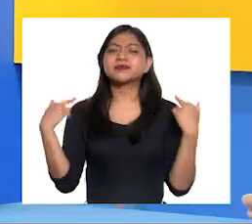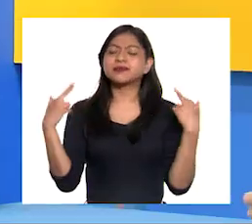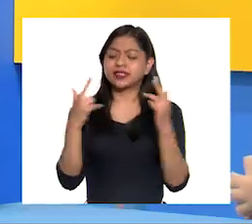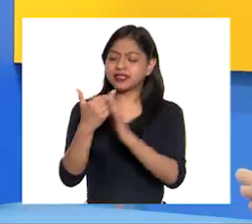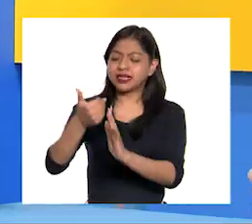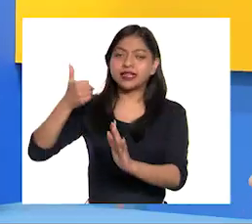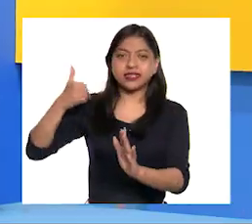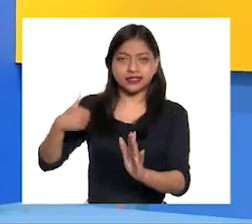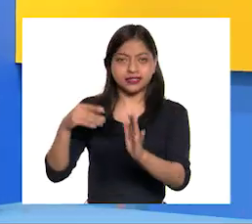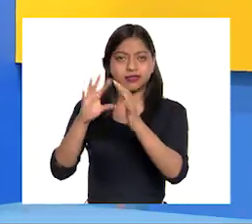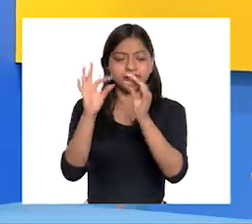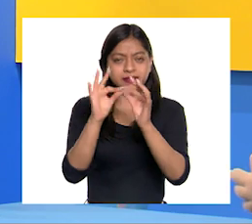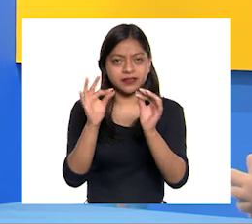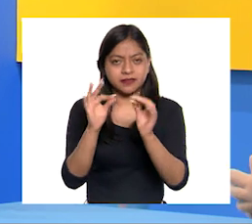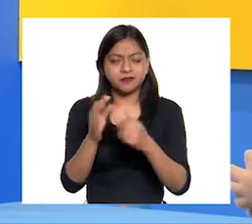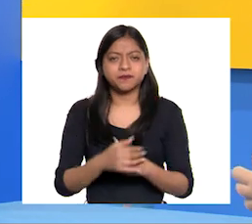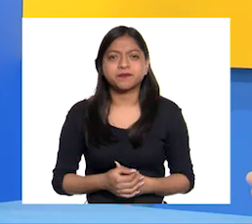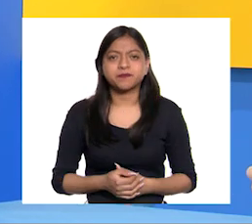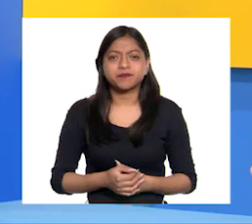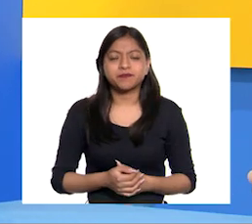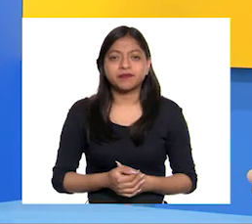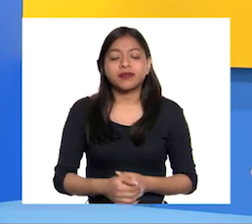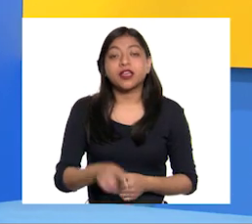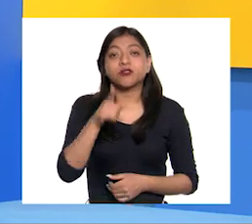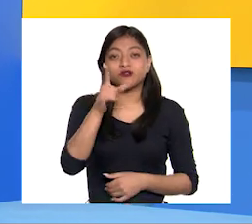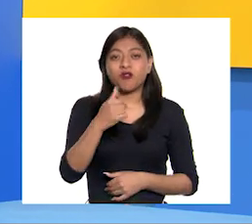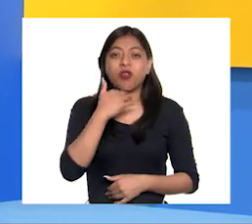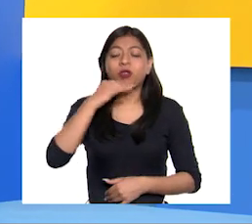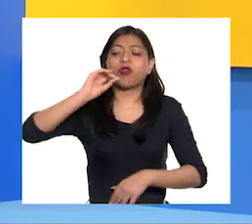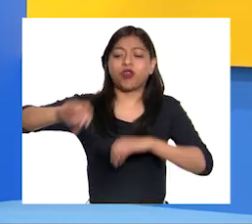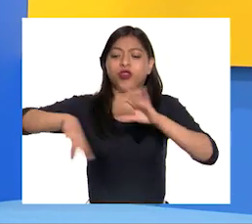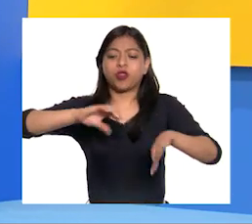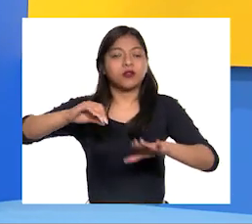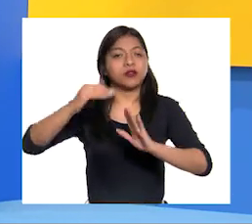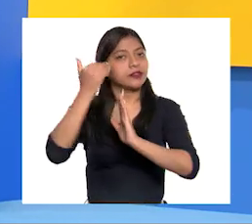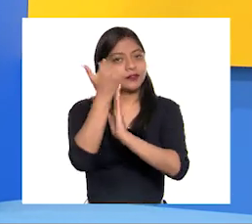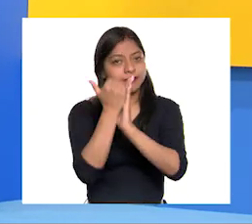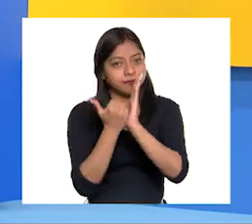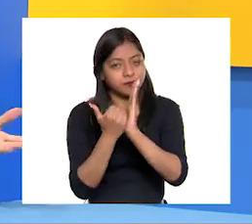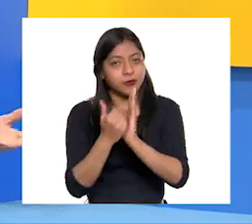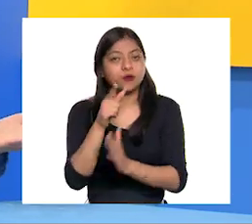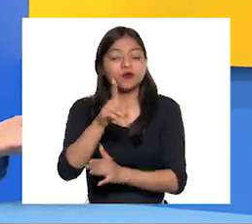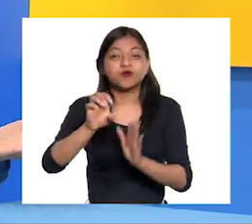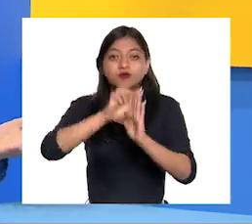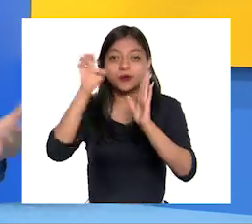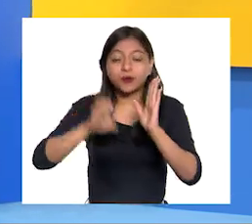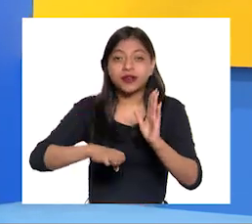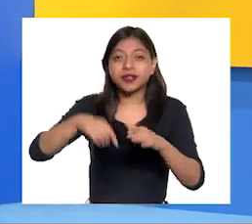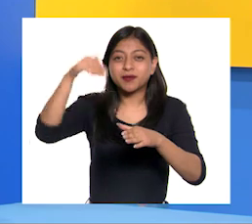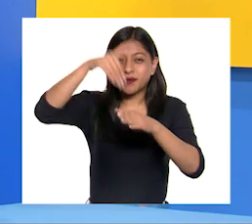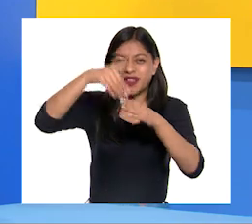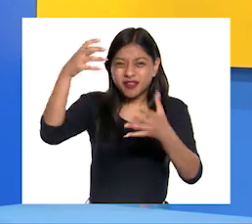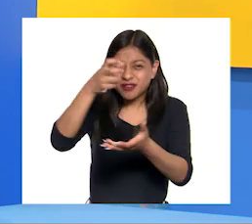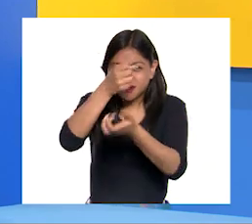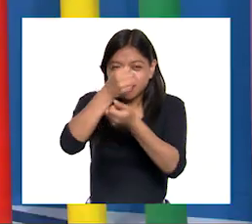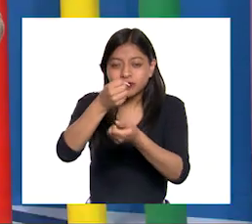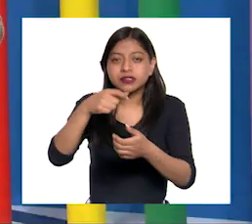estábamos hablando de lo importante que es reducir o mejor evitar el uso de plásticos contaminantes